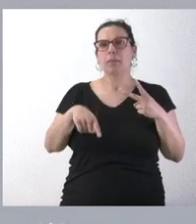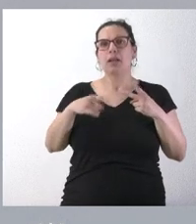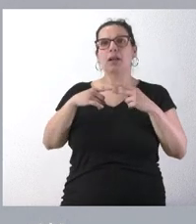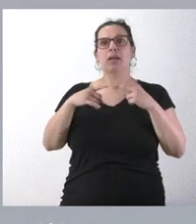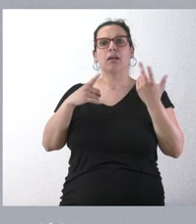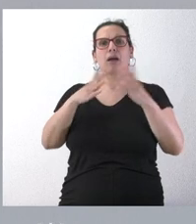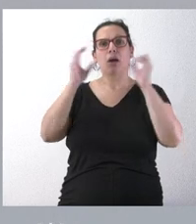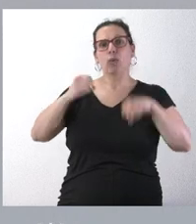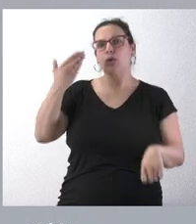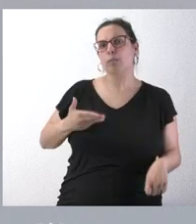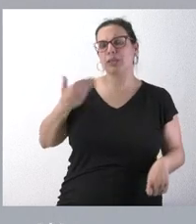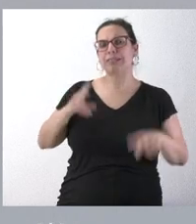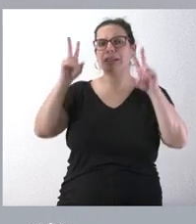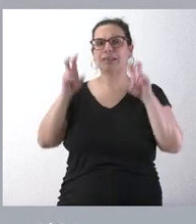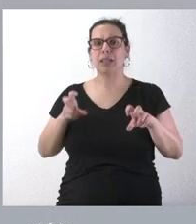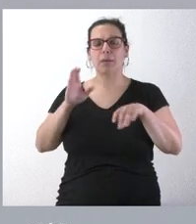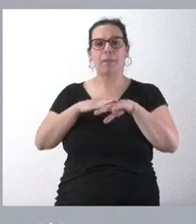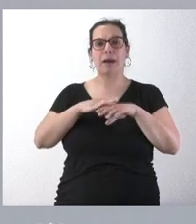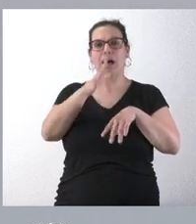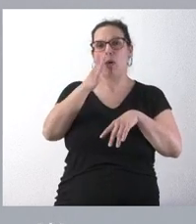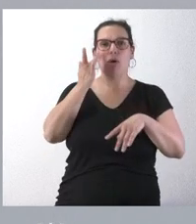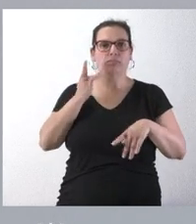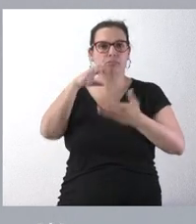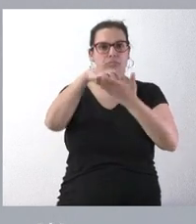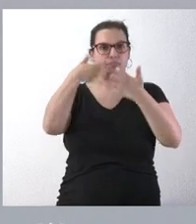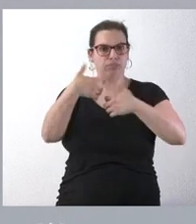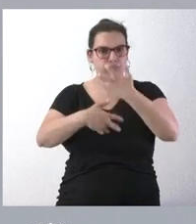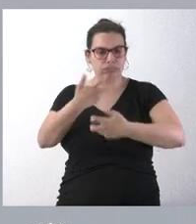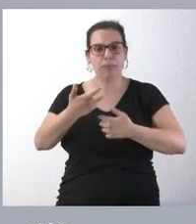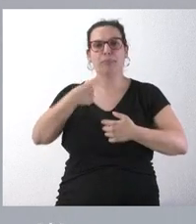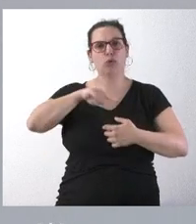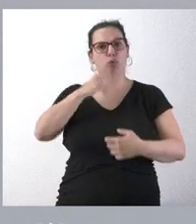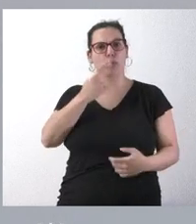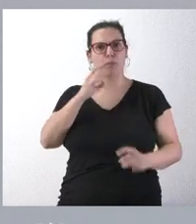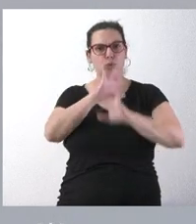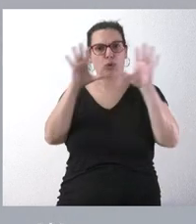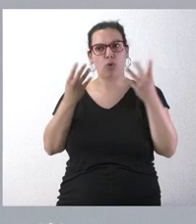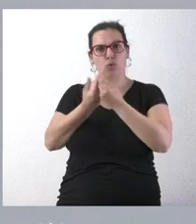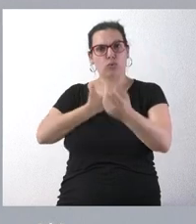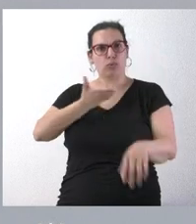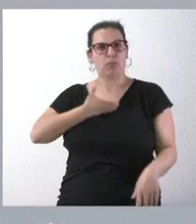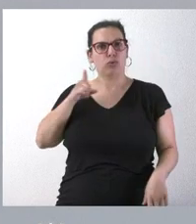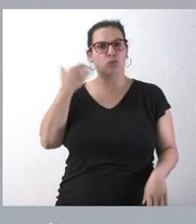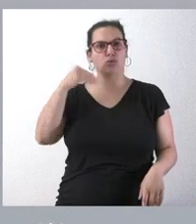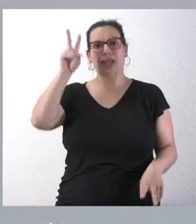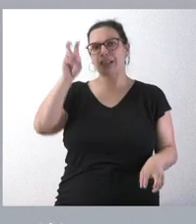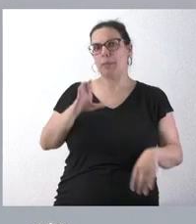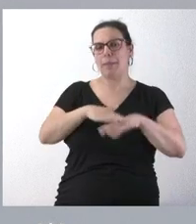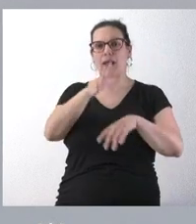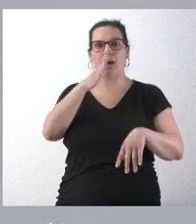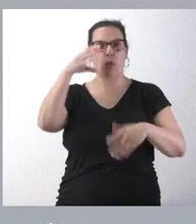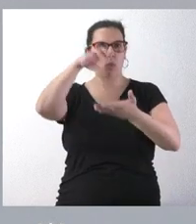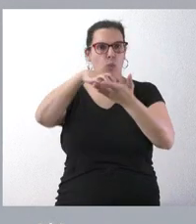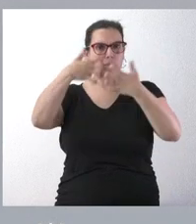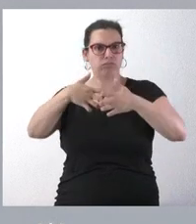de abastecimiento y depuración de aguas. La Junta de Castilla tiene un compromiso muy claro con el Ayuntamiento de Soria en el tema de la depuración de aguas.